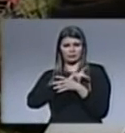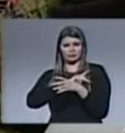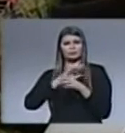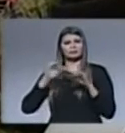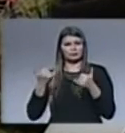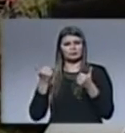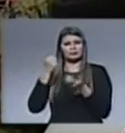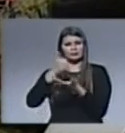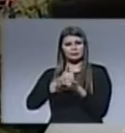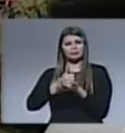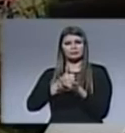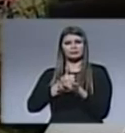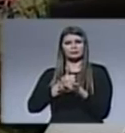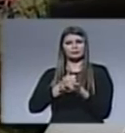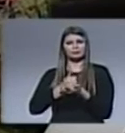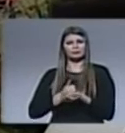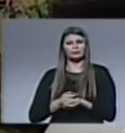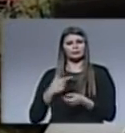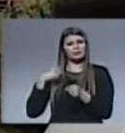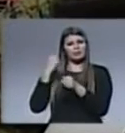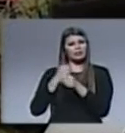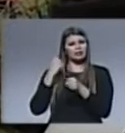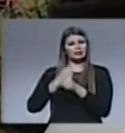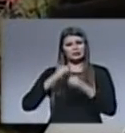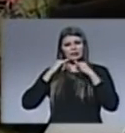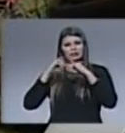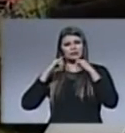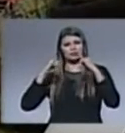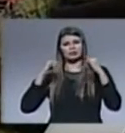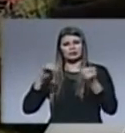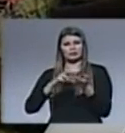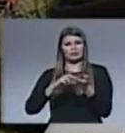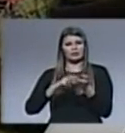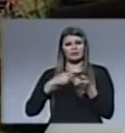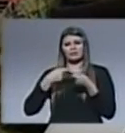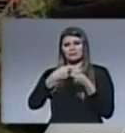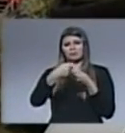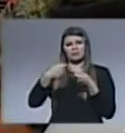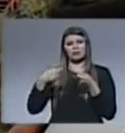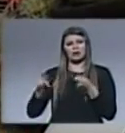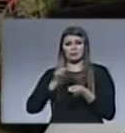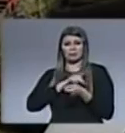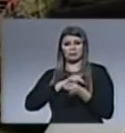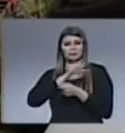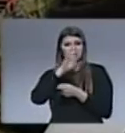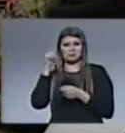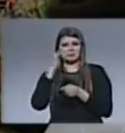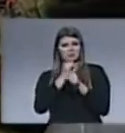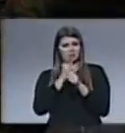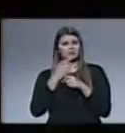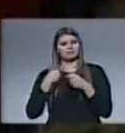y trabajamos llevando la palabra, así en los lugares donde la gente no se va a la iglesia,